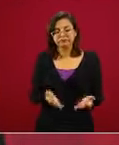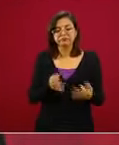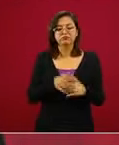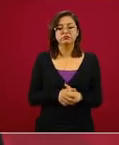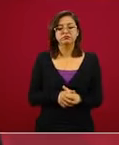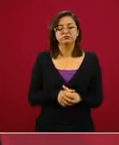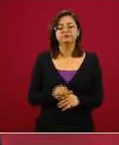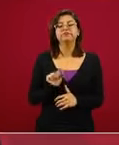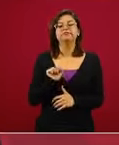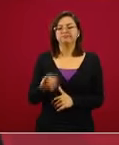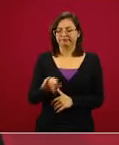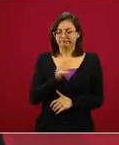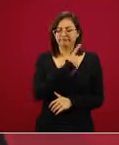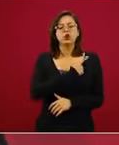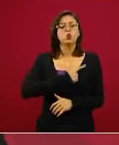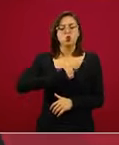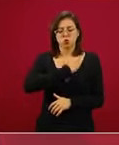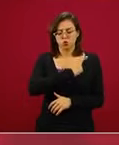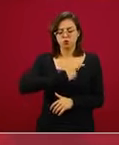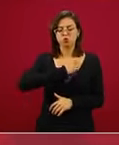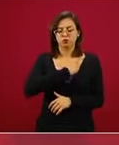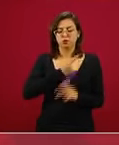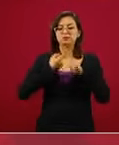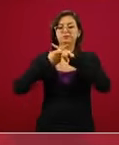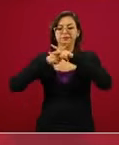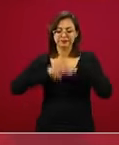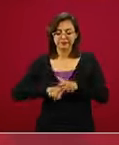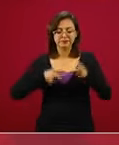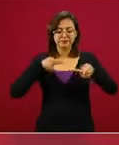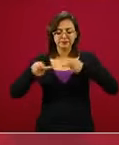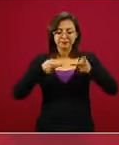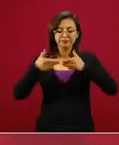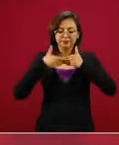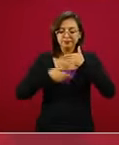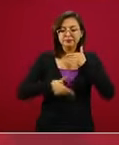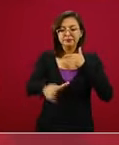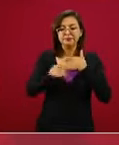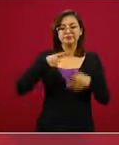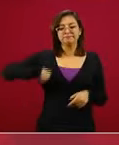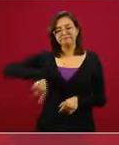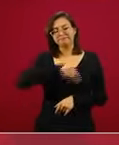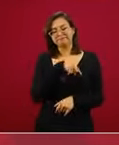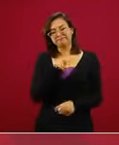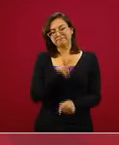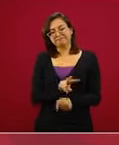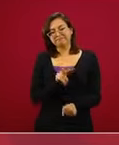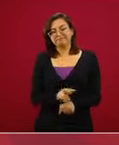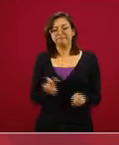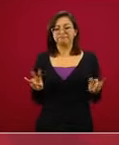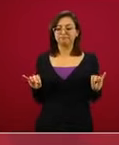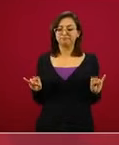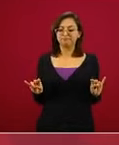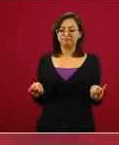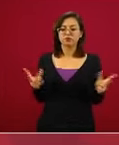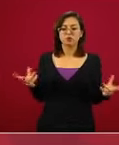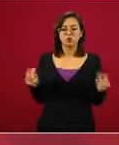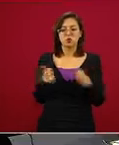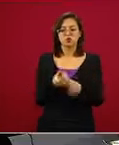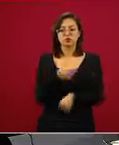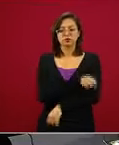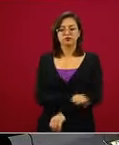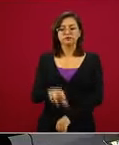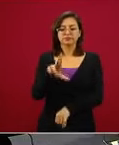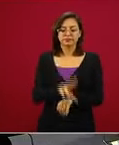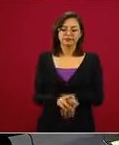nos da mucho gusto que este plan se lleve a cabo y por supuesto que estaremos muy pendientes para trabajar en coordinación con él